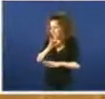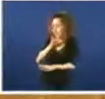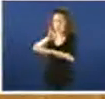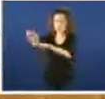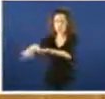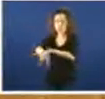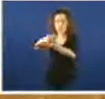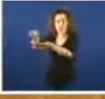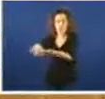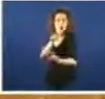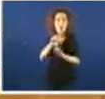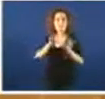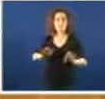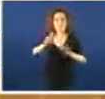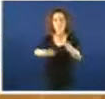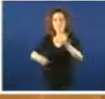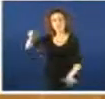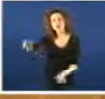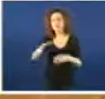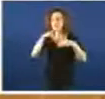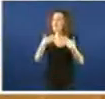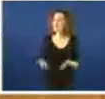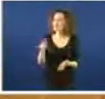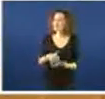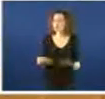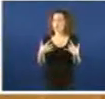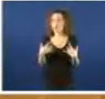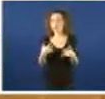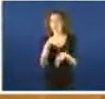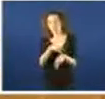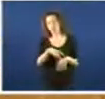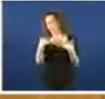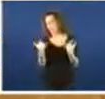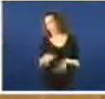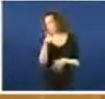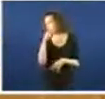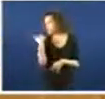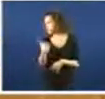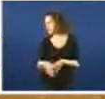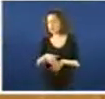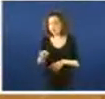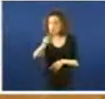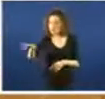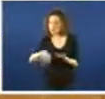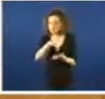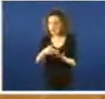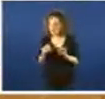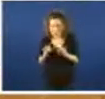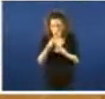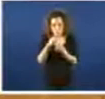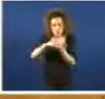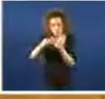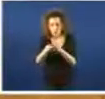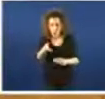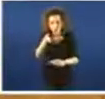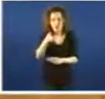Sobre todo para aquelas persoas que están sufrindo a súa enfermedade. Aquelas persoas que siguen sin topar solución no